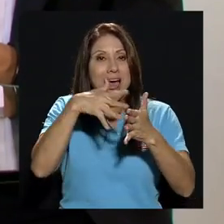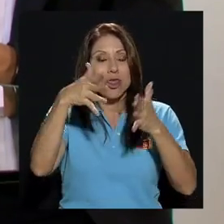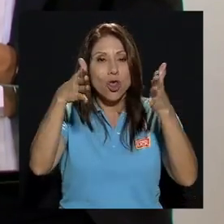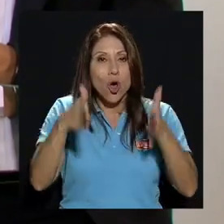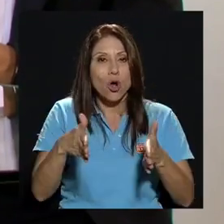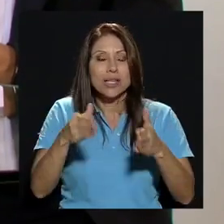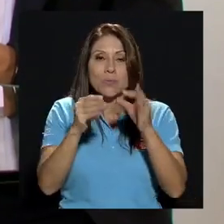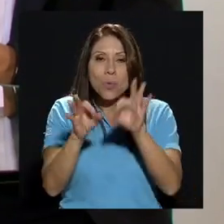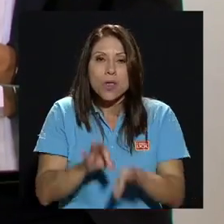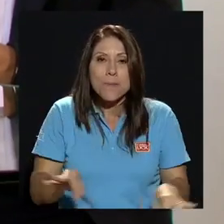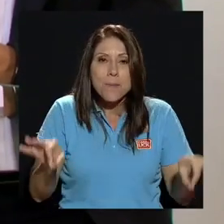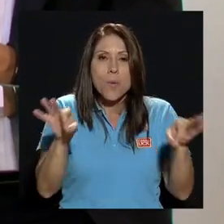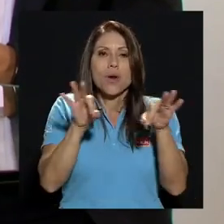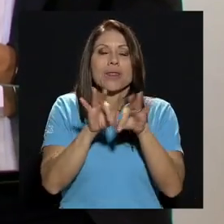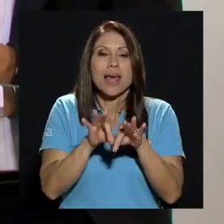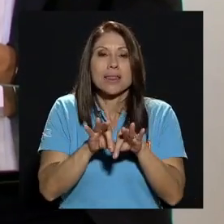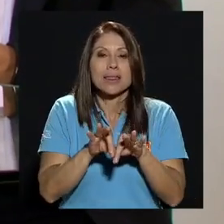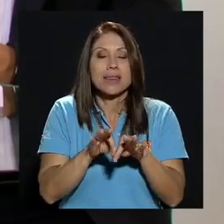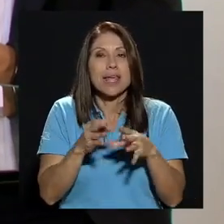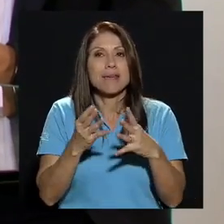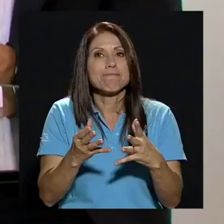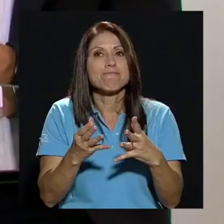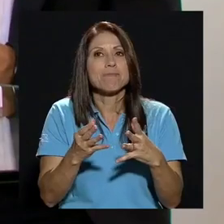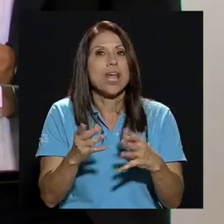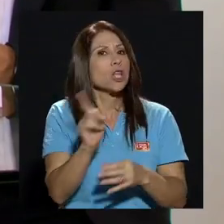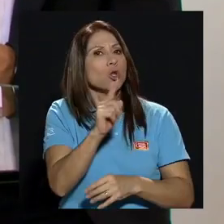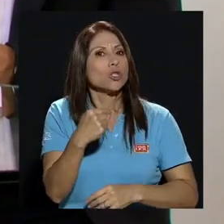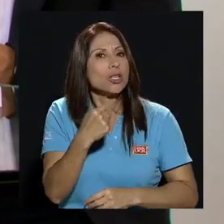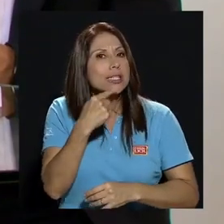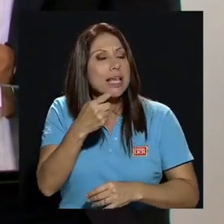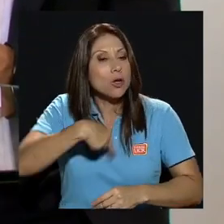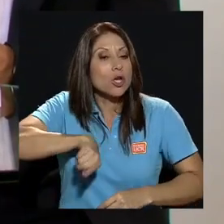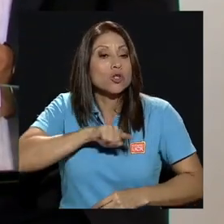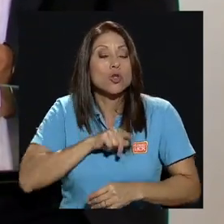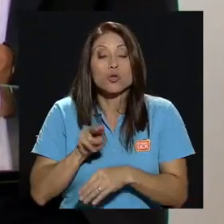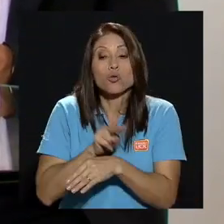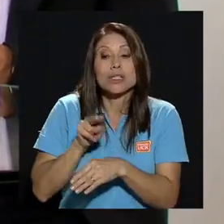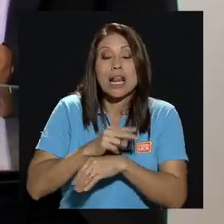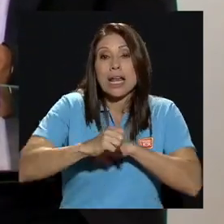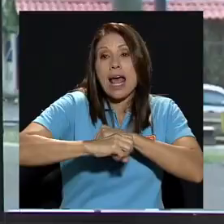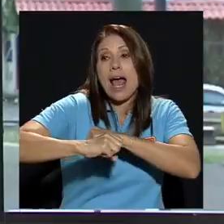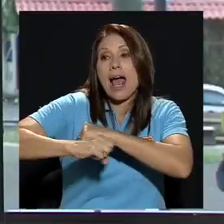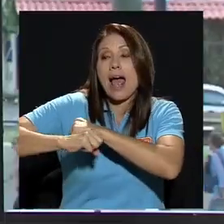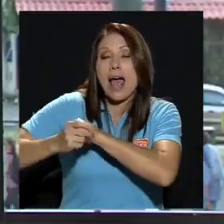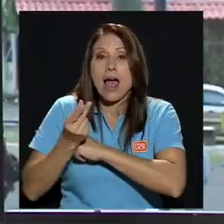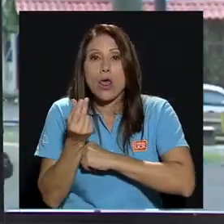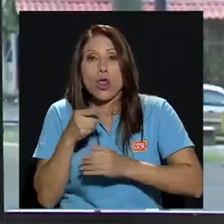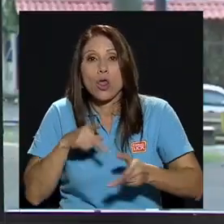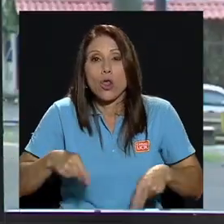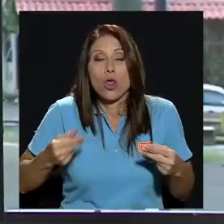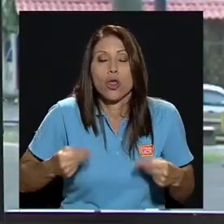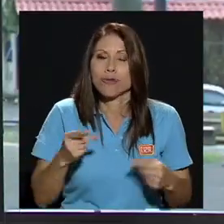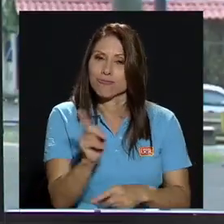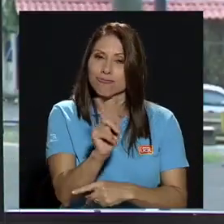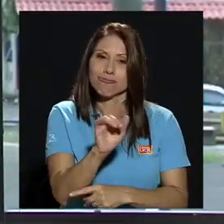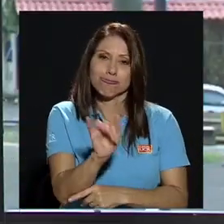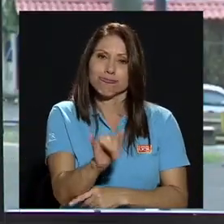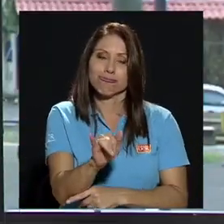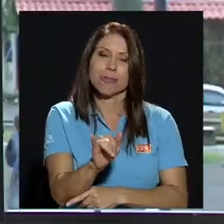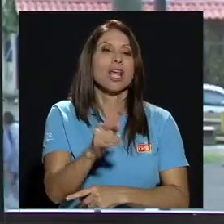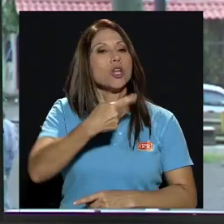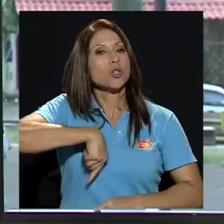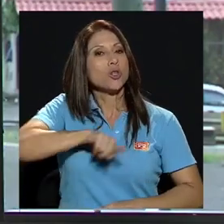que vamos a usar fondos públicos para publicidad y que vamos a gastar plata en anuncios eso no es así es darnos a conocer